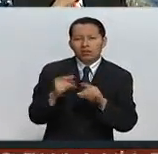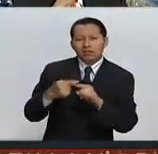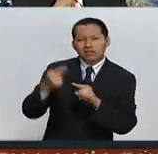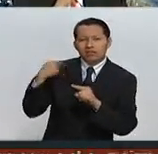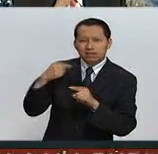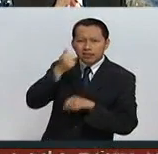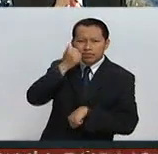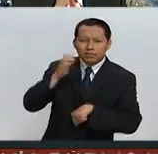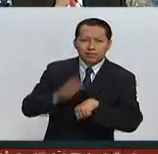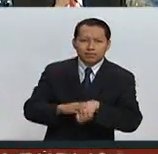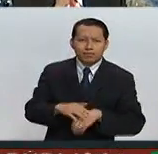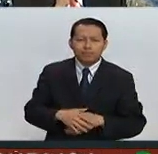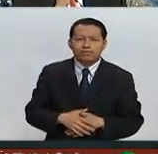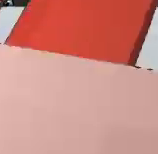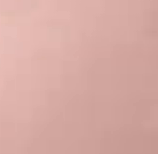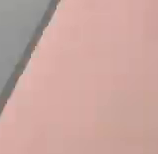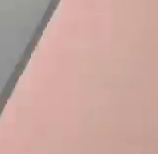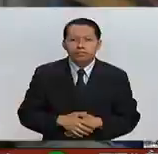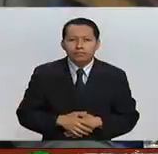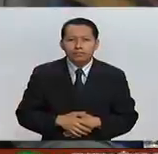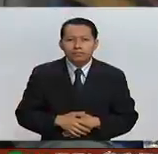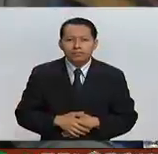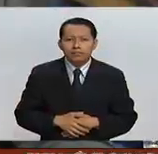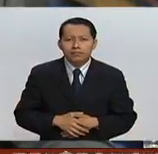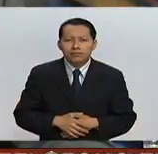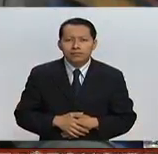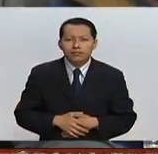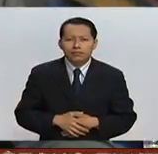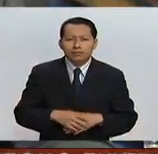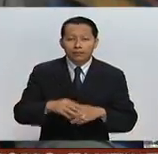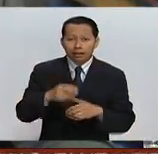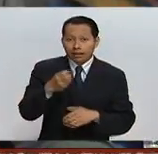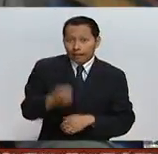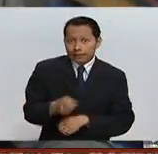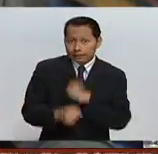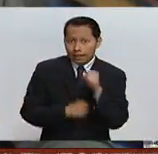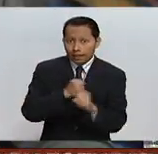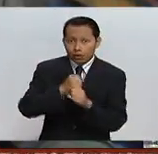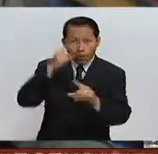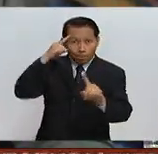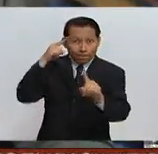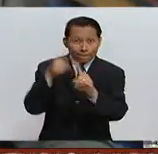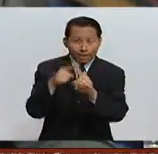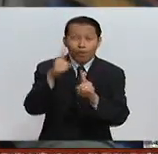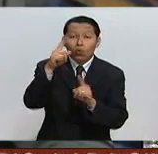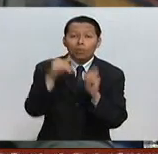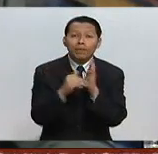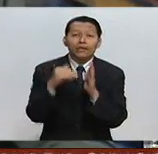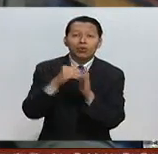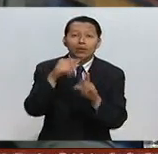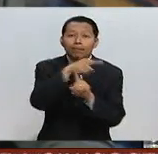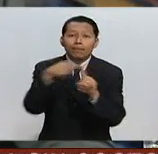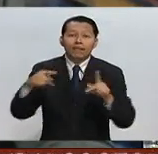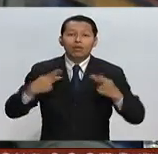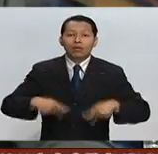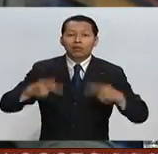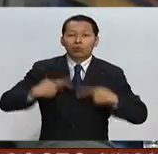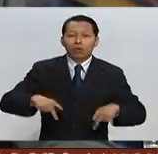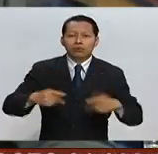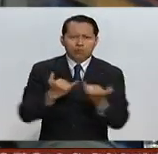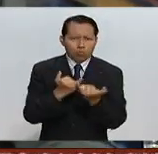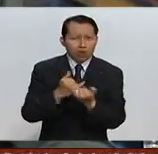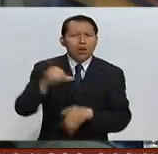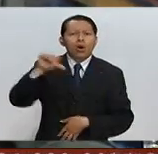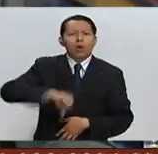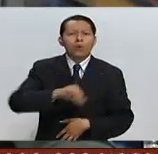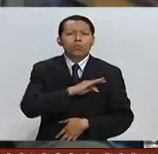pasada administración. La meta de este año es de 1 millón y más de personas y hoy les